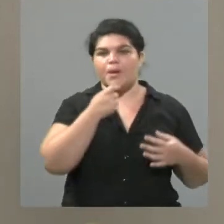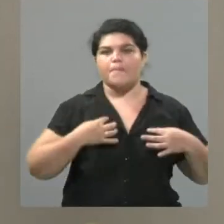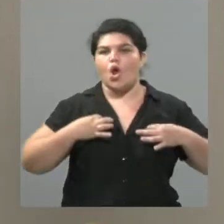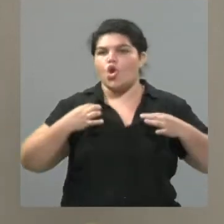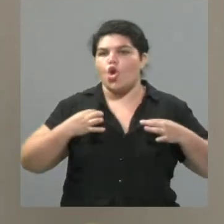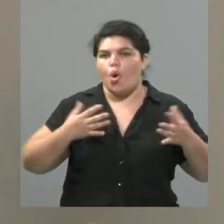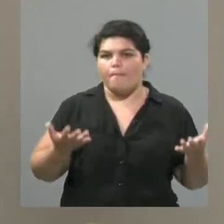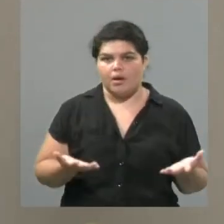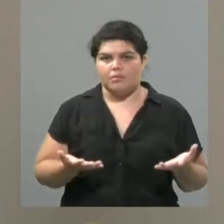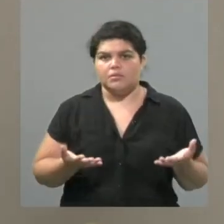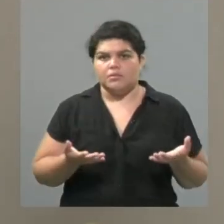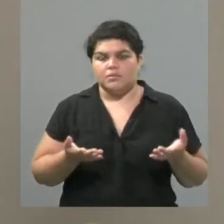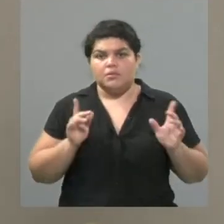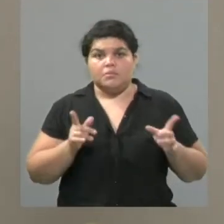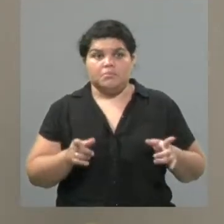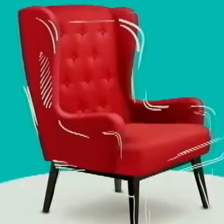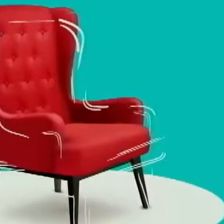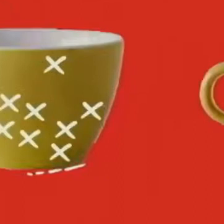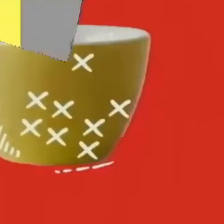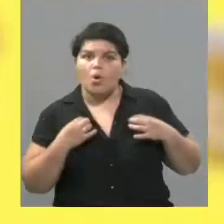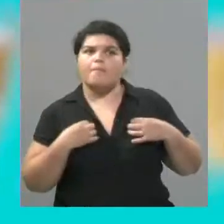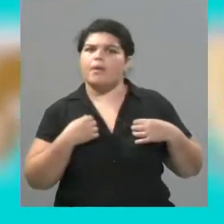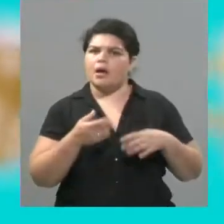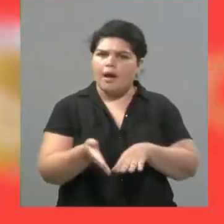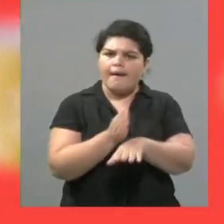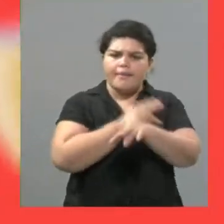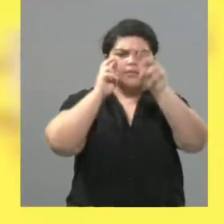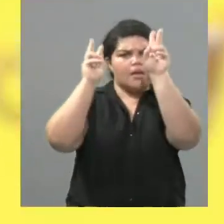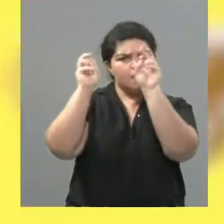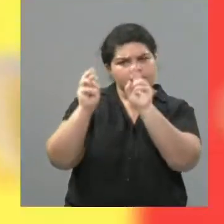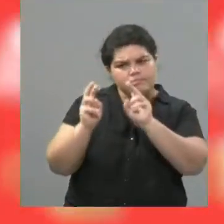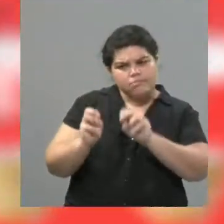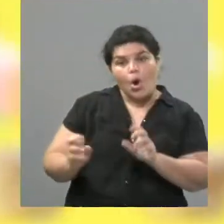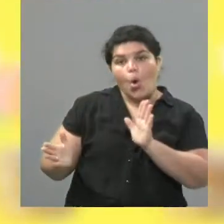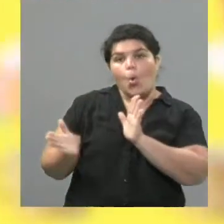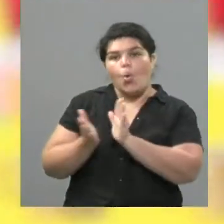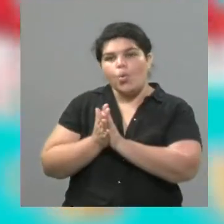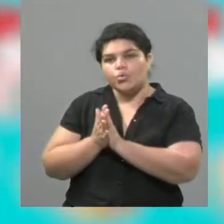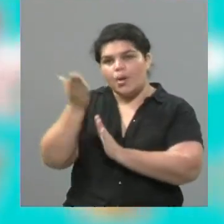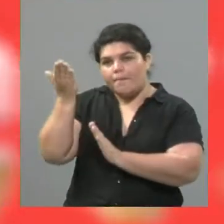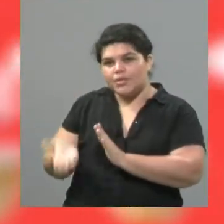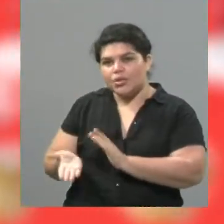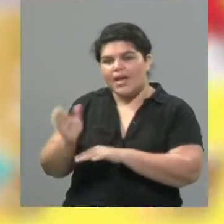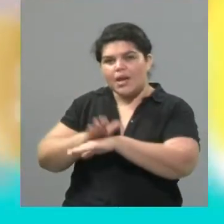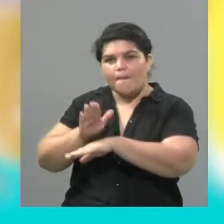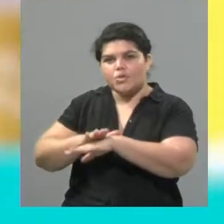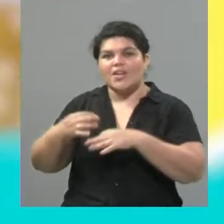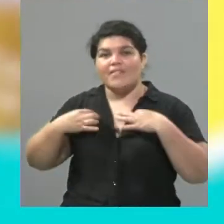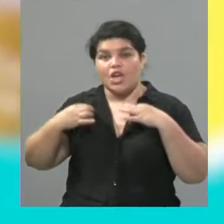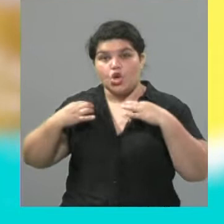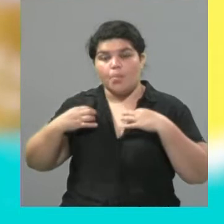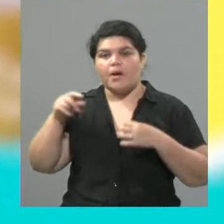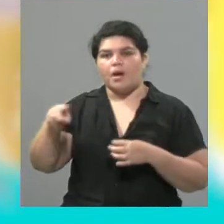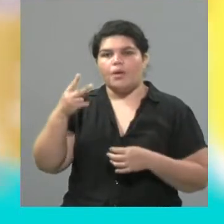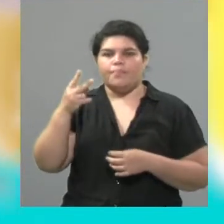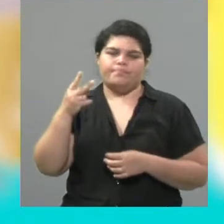nos enorgullece después de mucha investigación, de trabajo con nuestra vestuarista, Yarina Imuno, una vestuarista